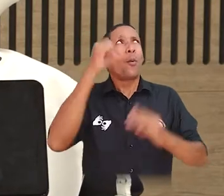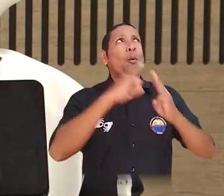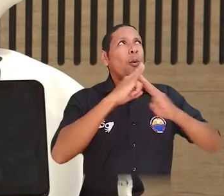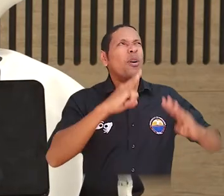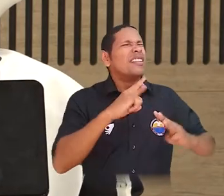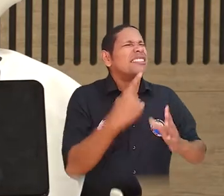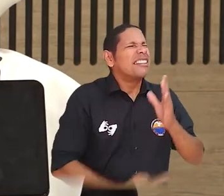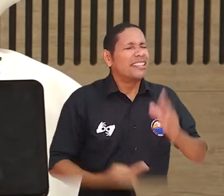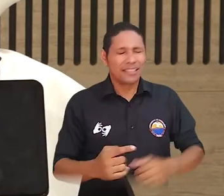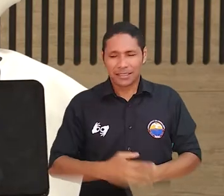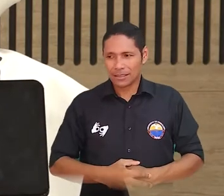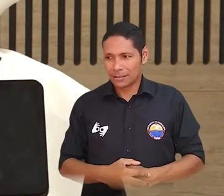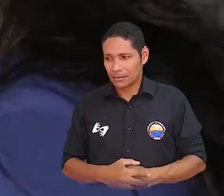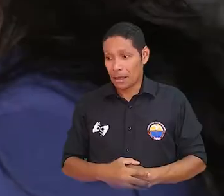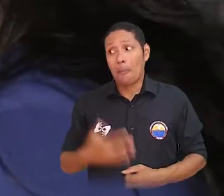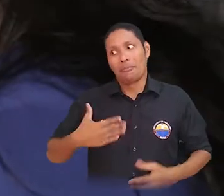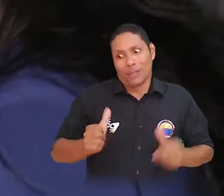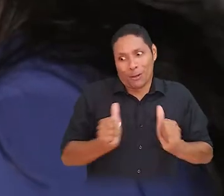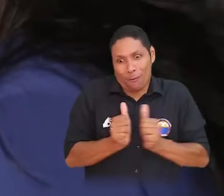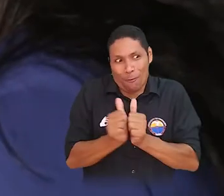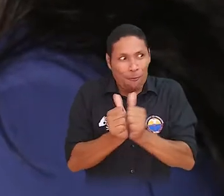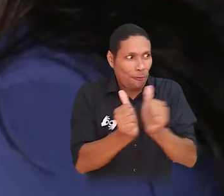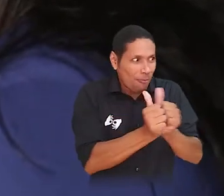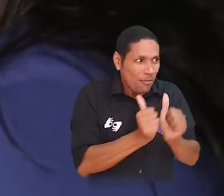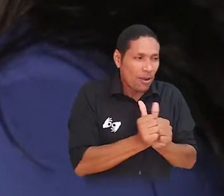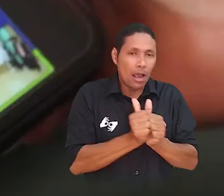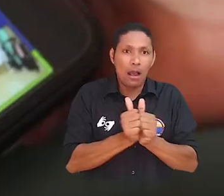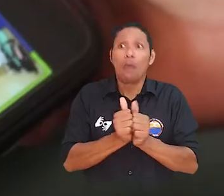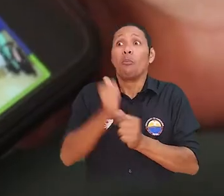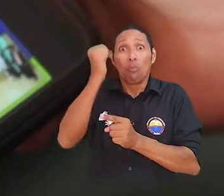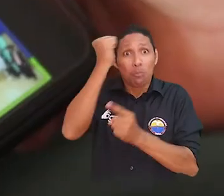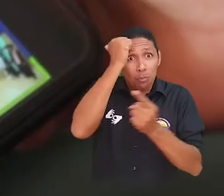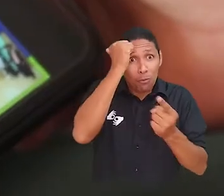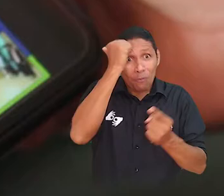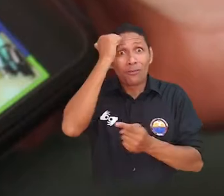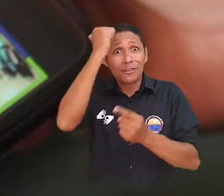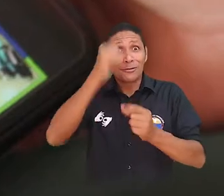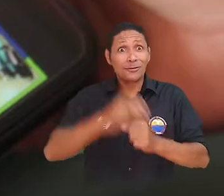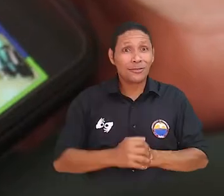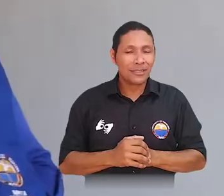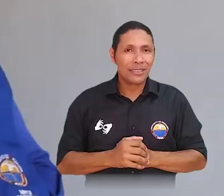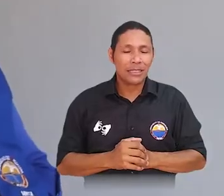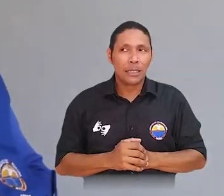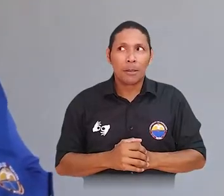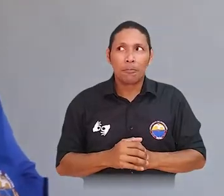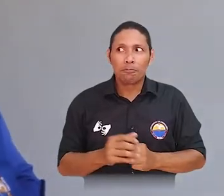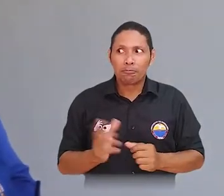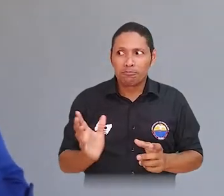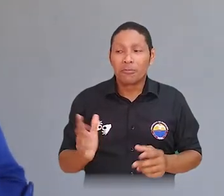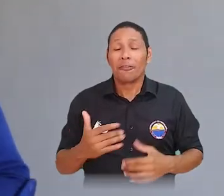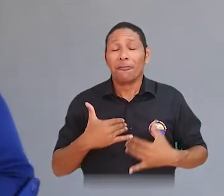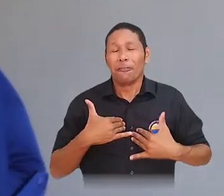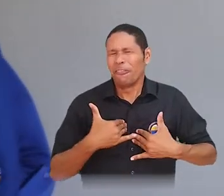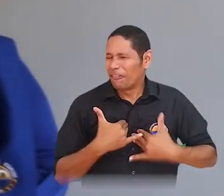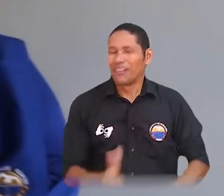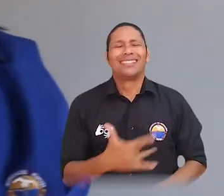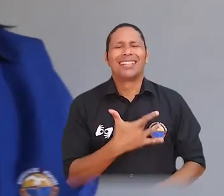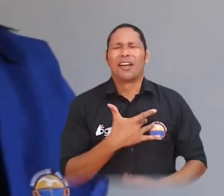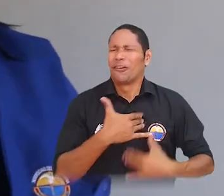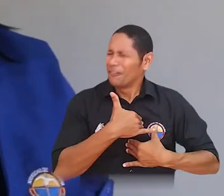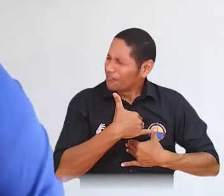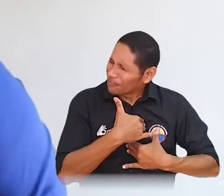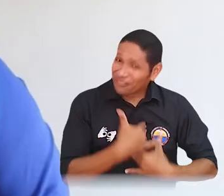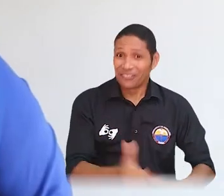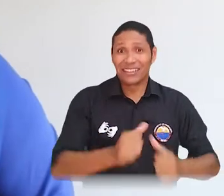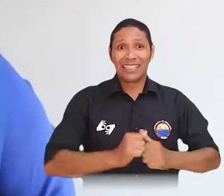¿qué es lo que más recordarás de tu paso por nuestro campus universitario? Mis compañeras, a los docentes,